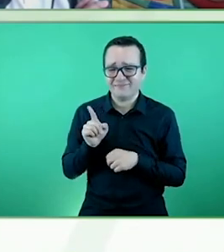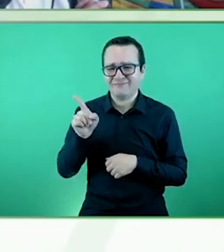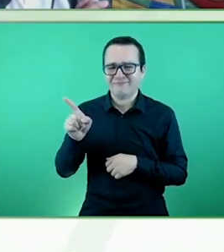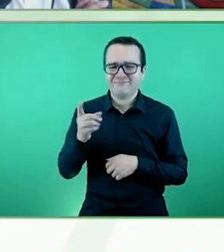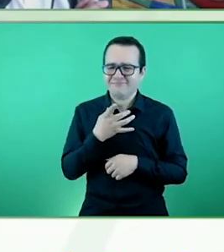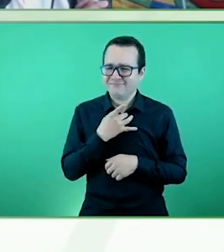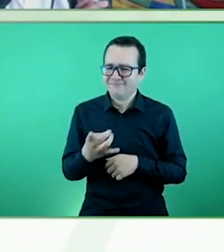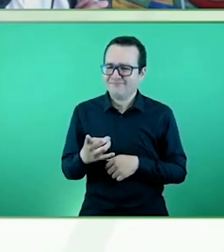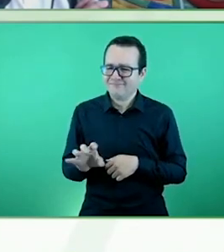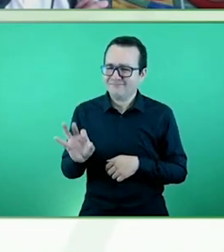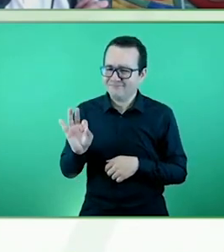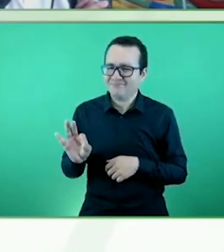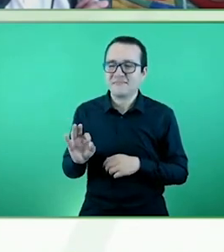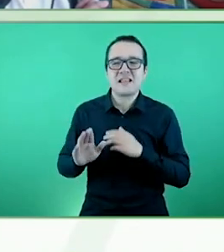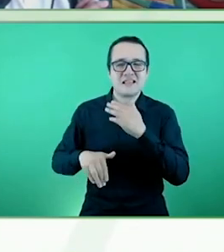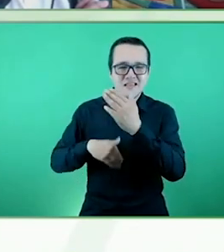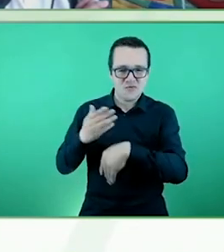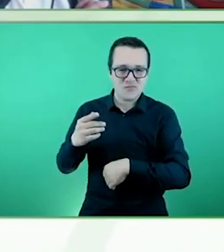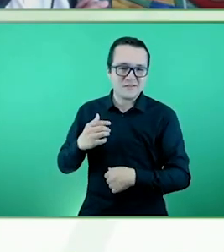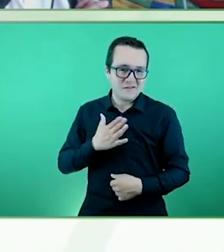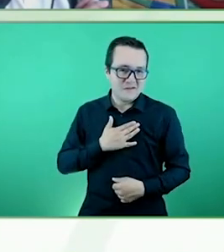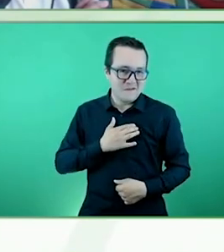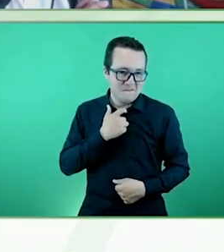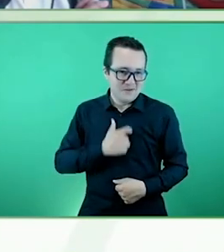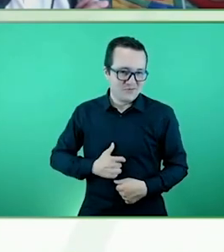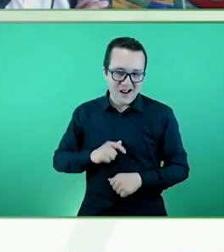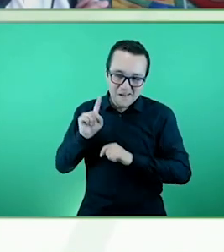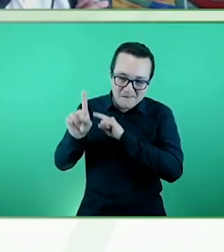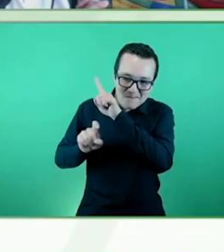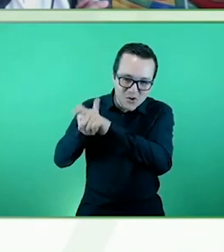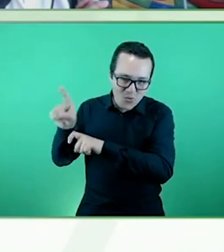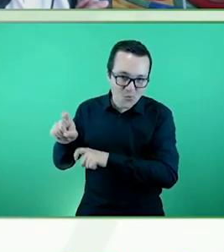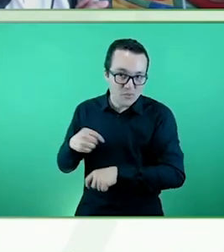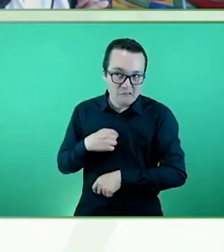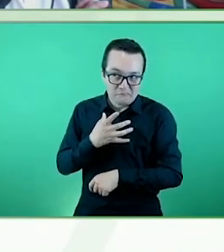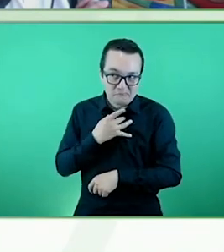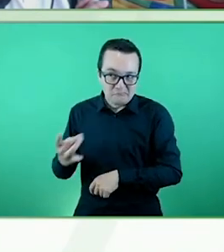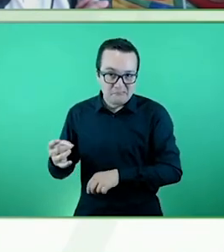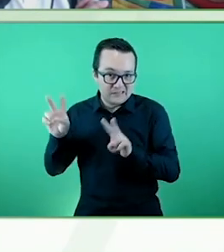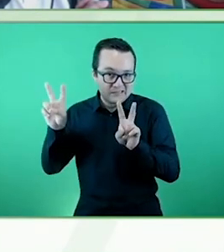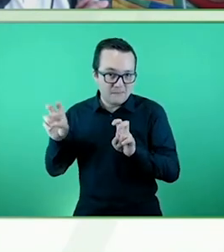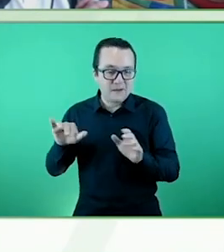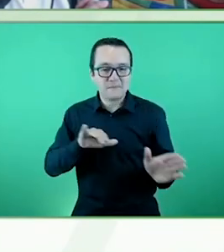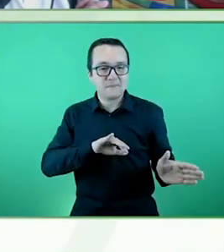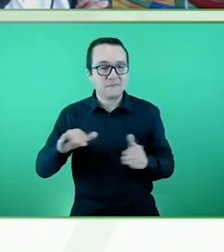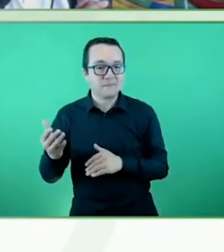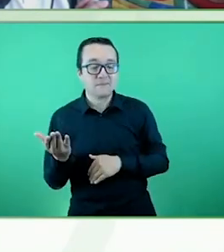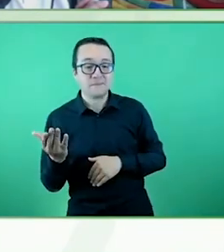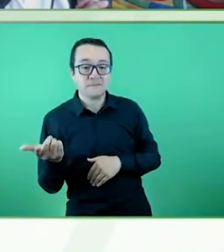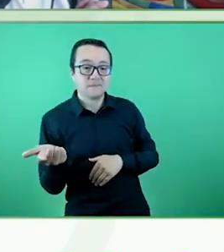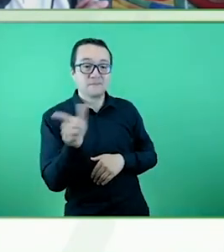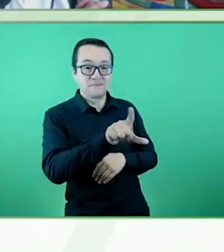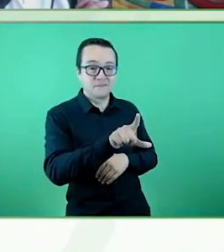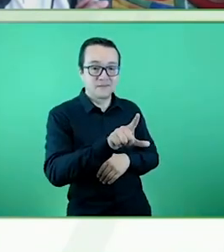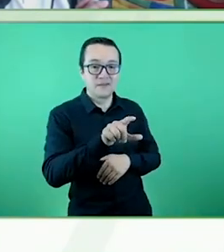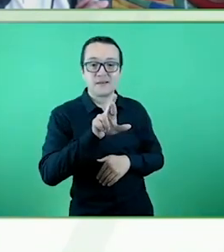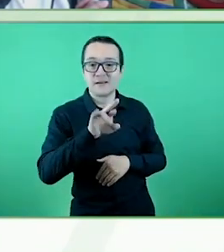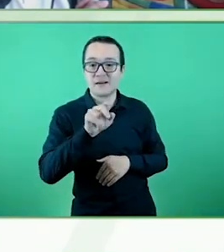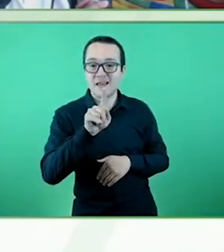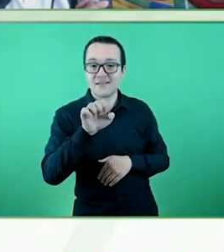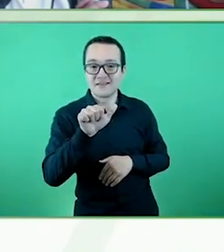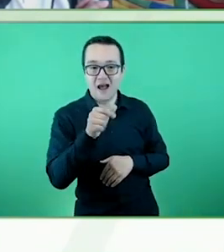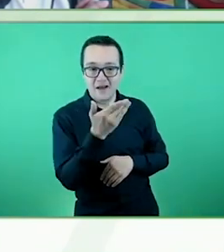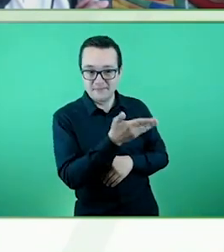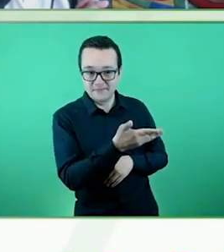algunas preguntas personales porque me interesa muchísimo el tema. Voy a devolver la palabra a Rita, que está a mi lado derecho. Por favor, nos ayudan con la